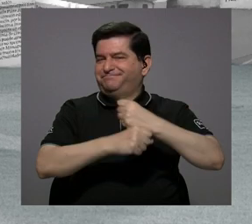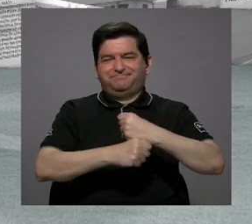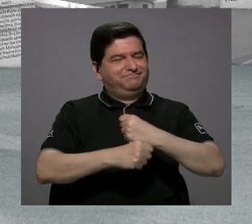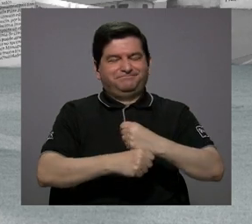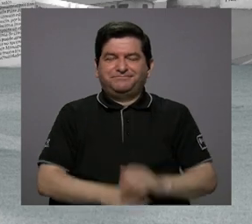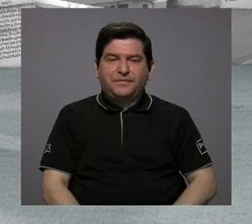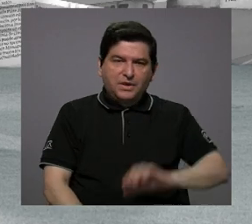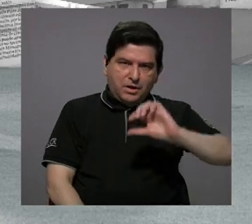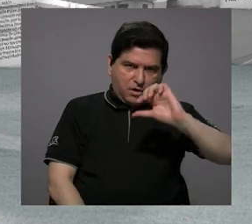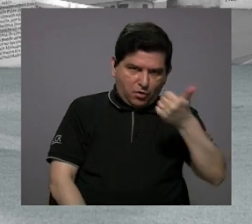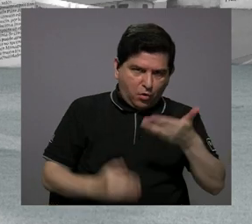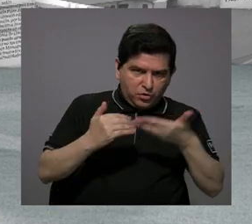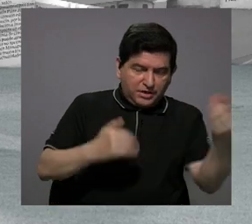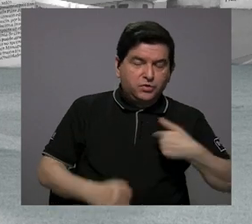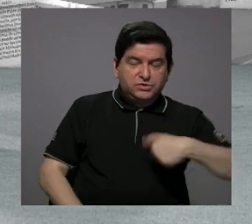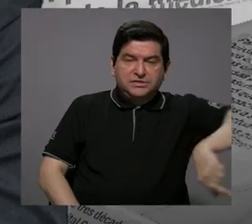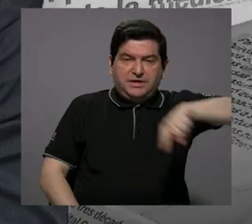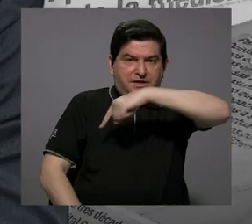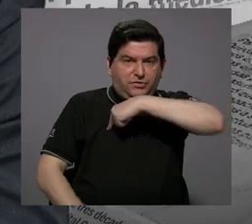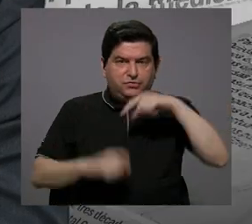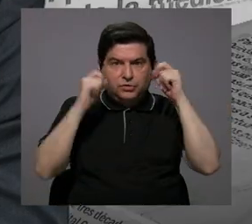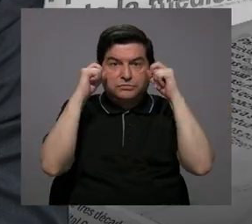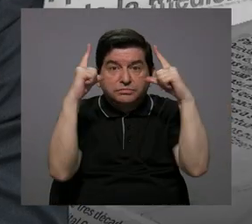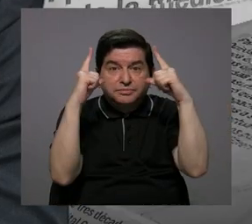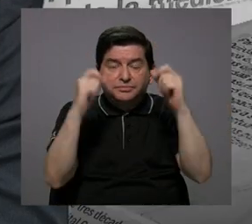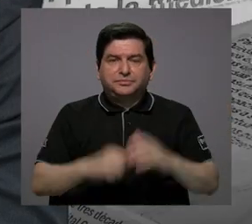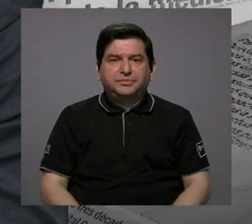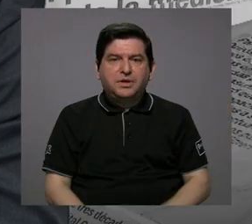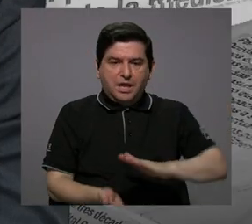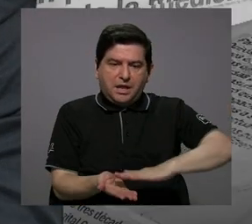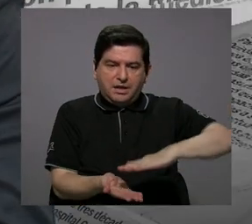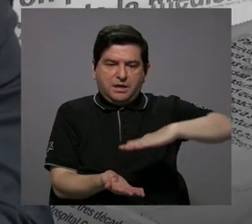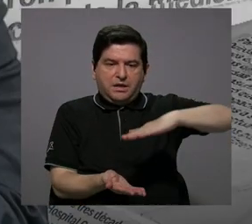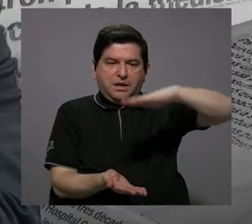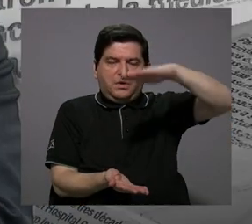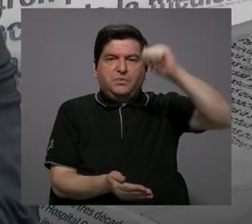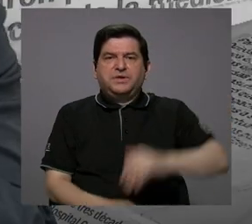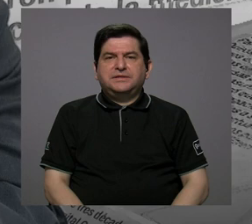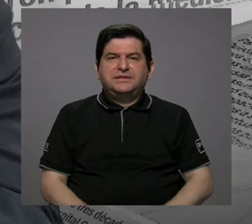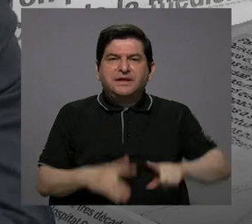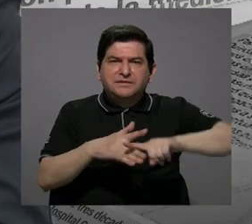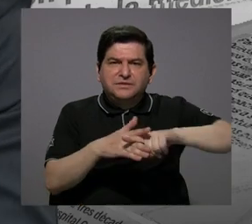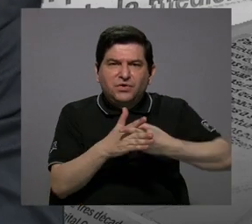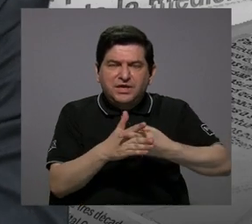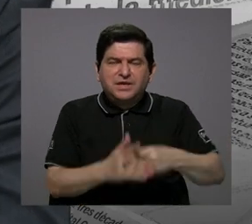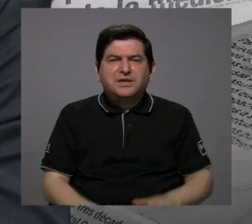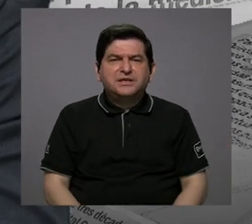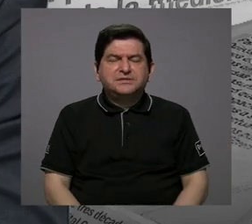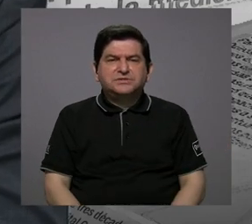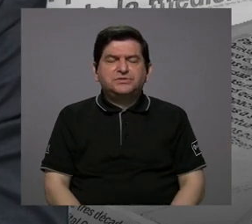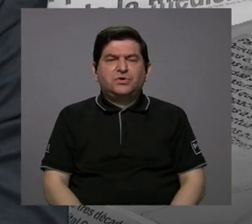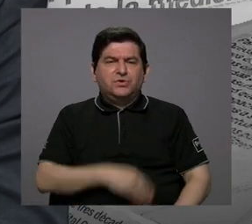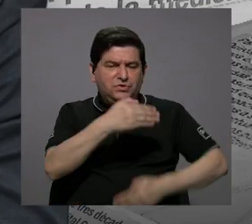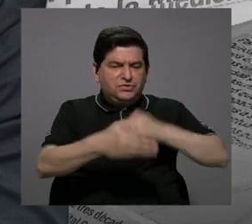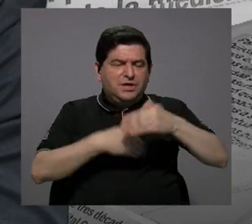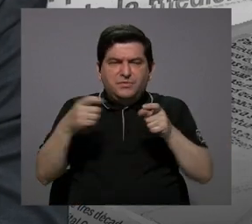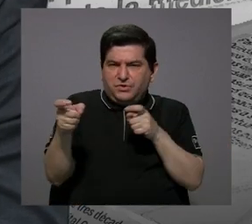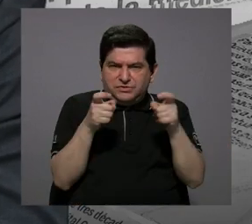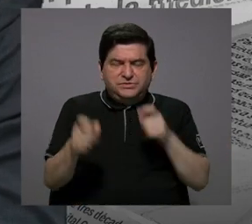Otra cosa que nos ha alarmado, cómo ha incrementado desde el inicio de la gestión doña Marta Eugenia Esquivel,